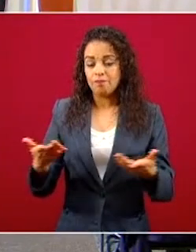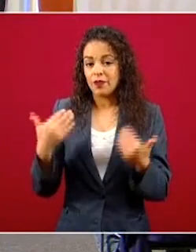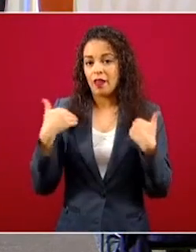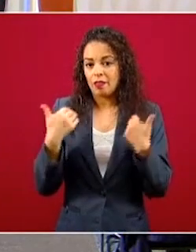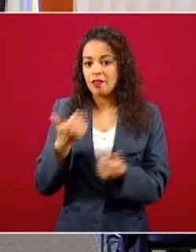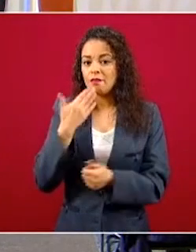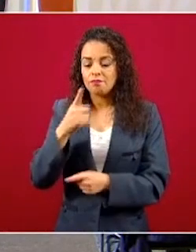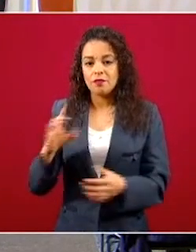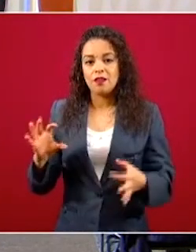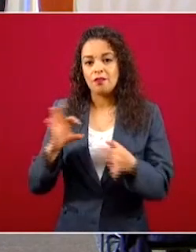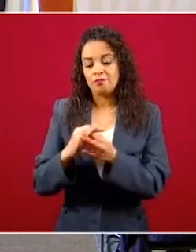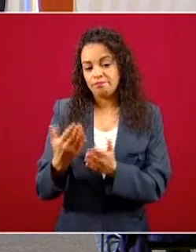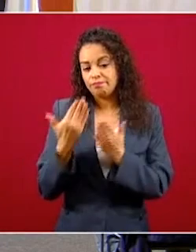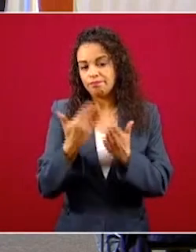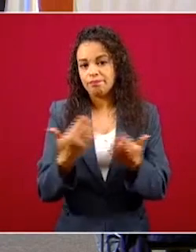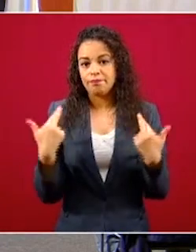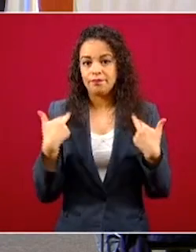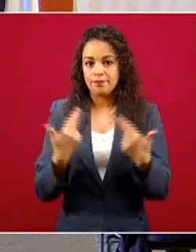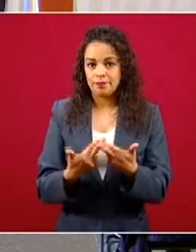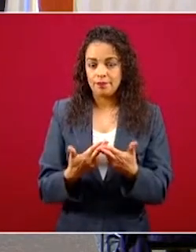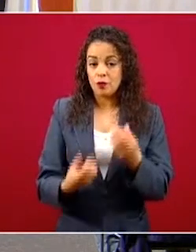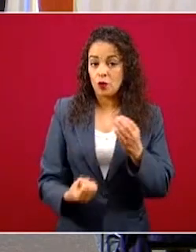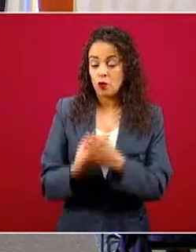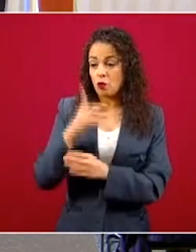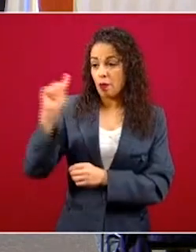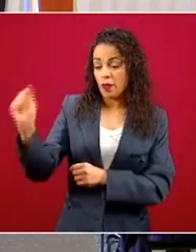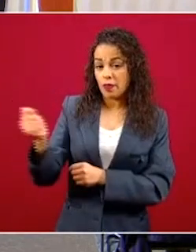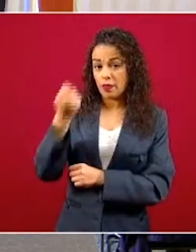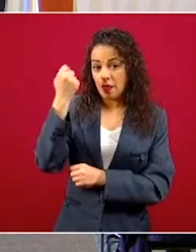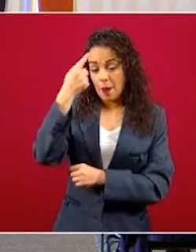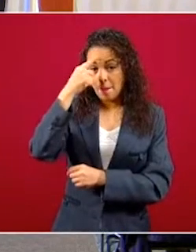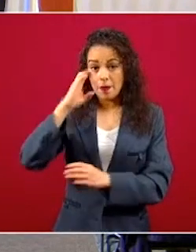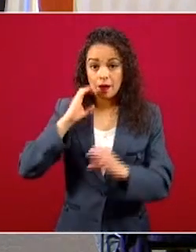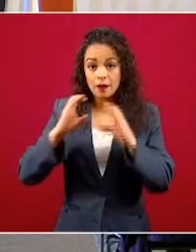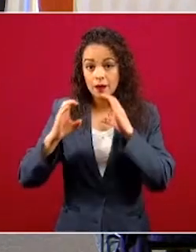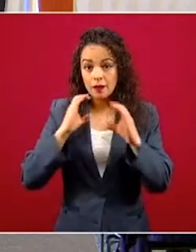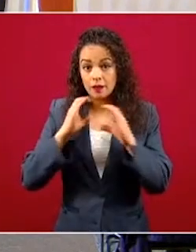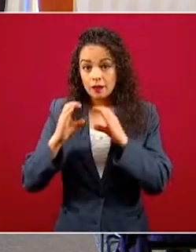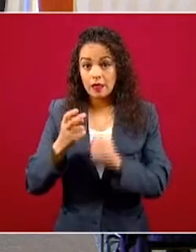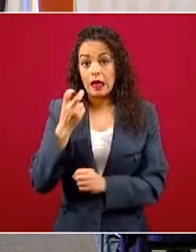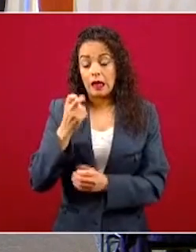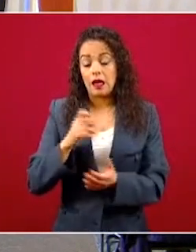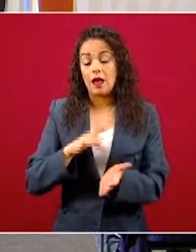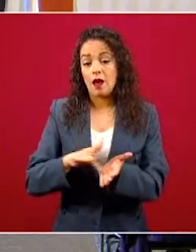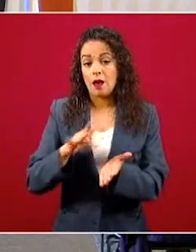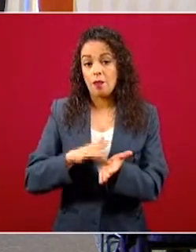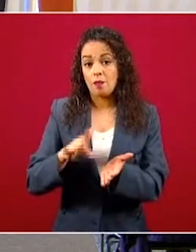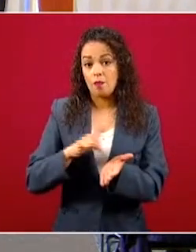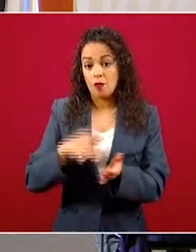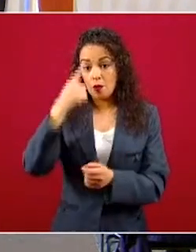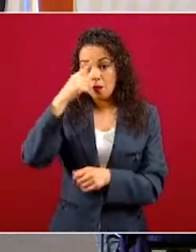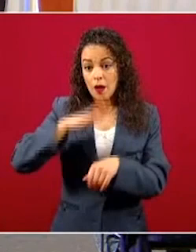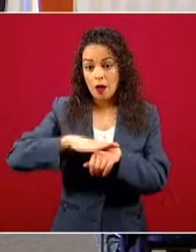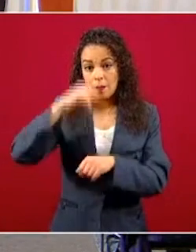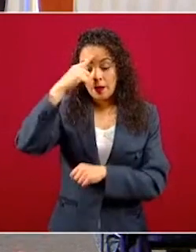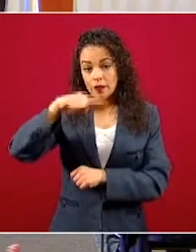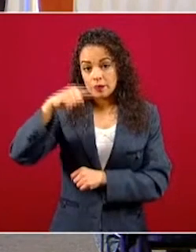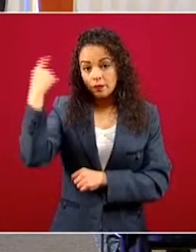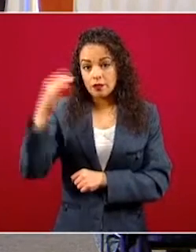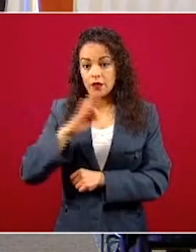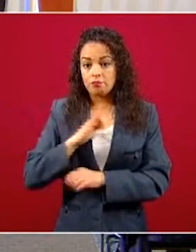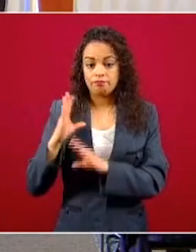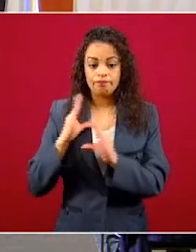aprovechar el impulso que la realidad dio a las tecnologías de la comunicación como herramientas para facilitar los fines